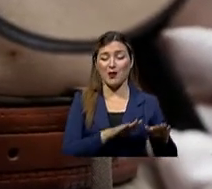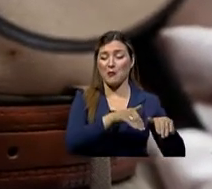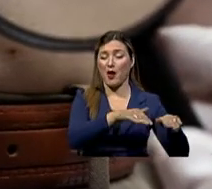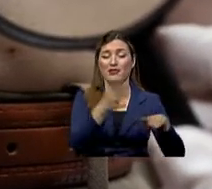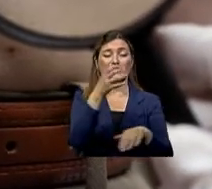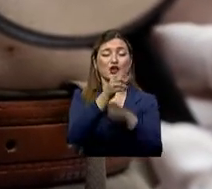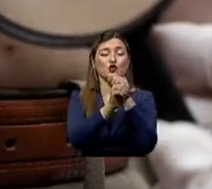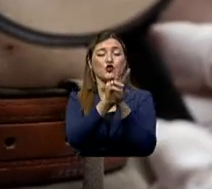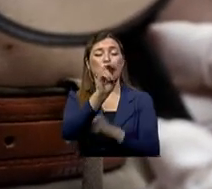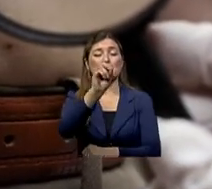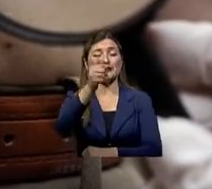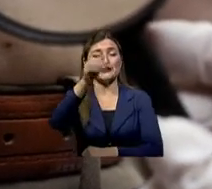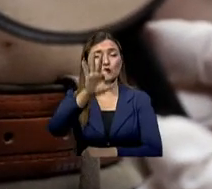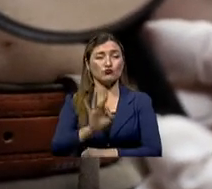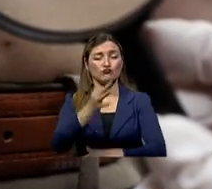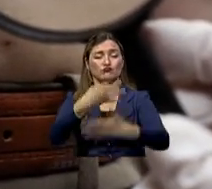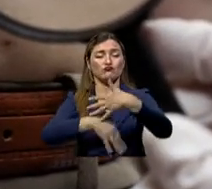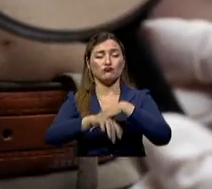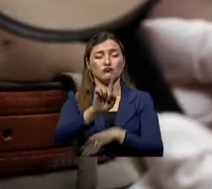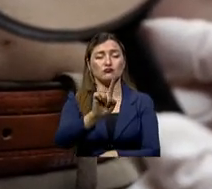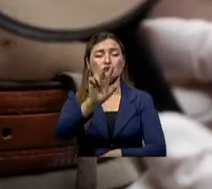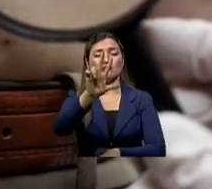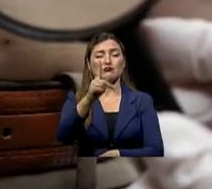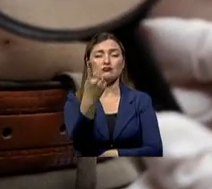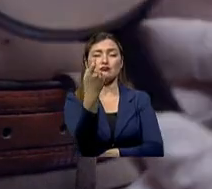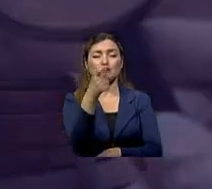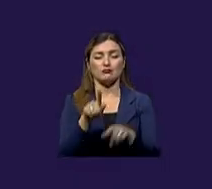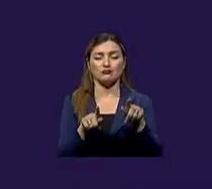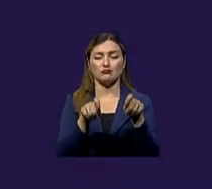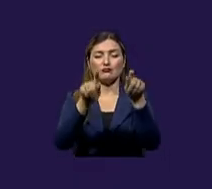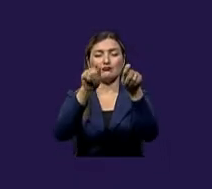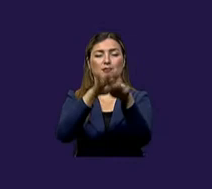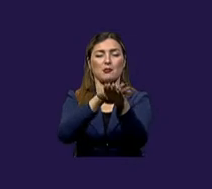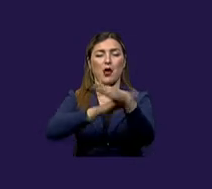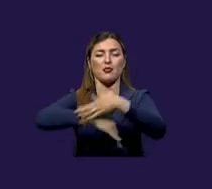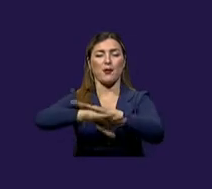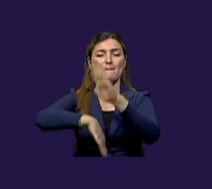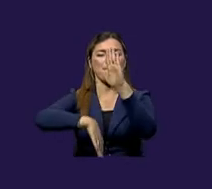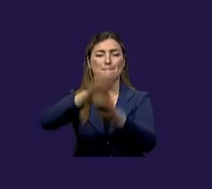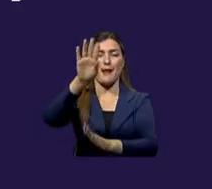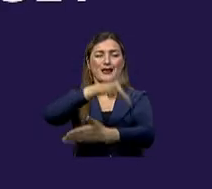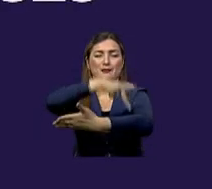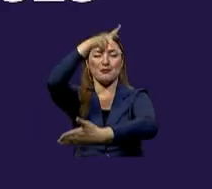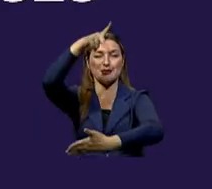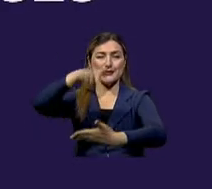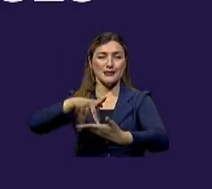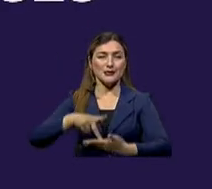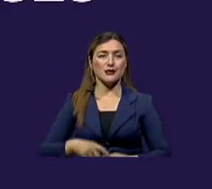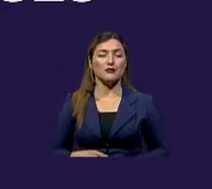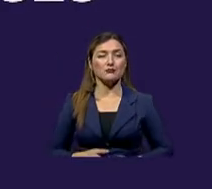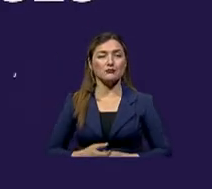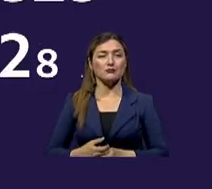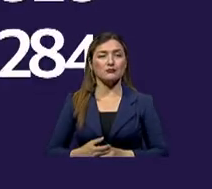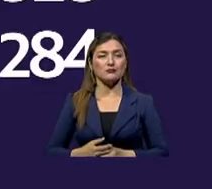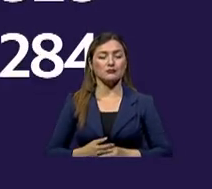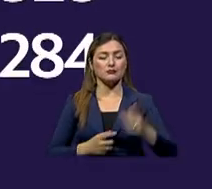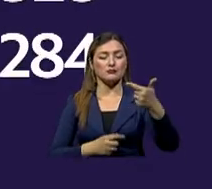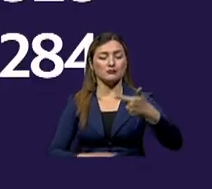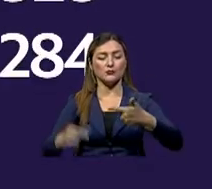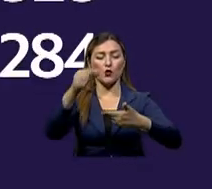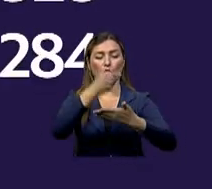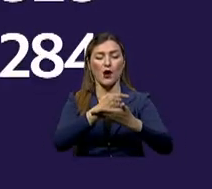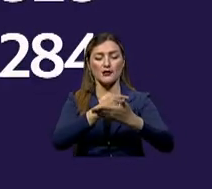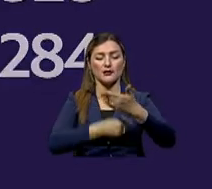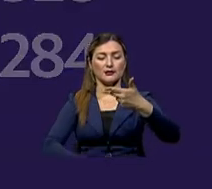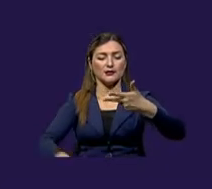a nivel nacional, se reportaron 1.311 casos de cáncer de piel. Pichincha fue la provincia con más pacientes detectados, seguida de Guayas y